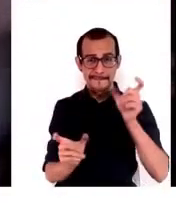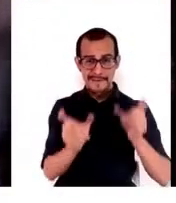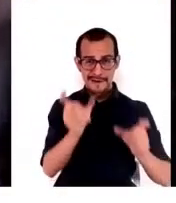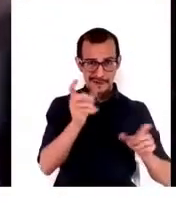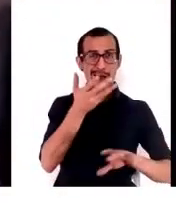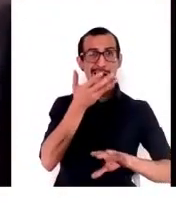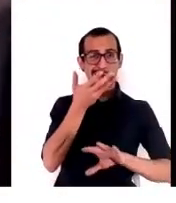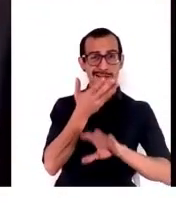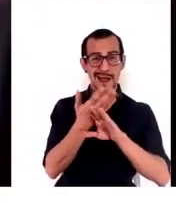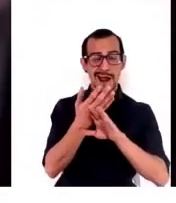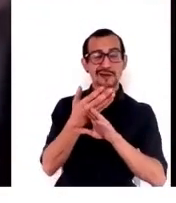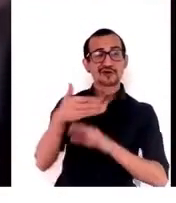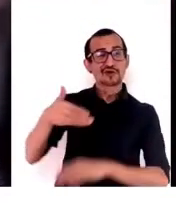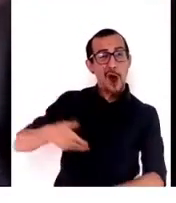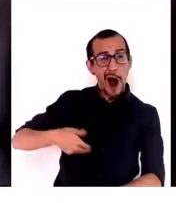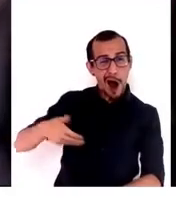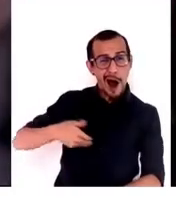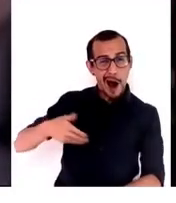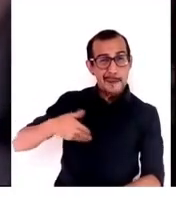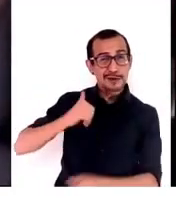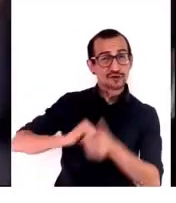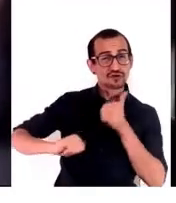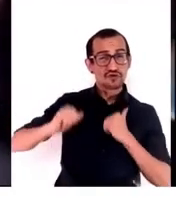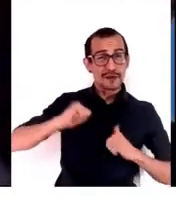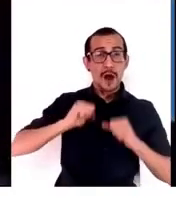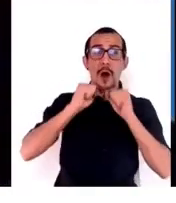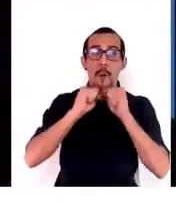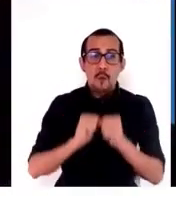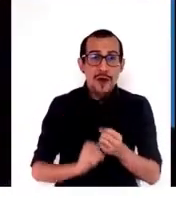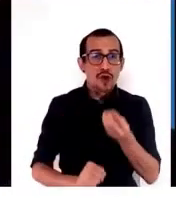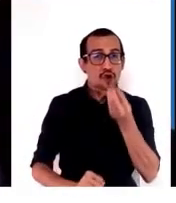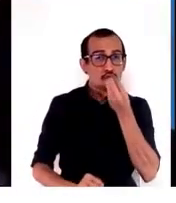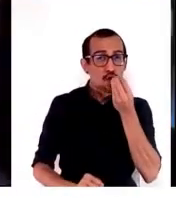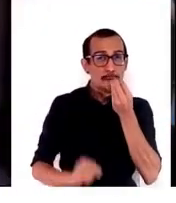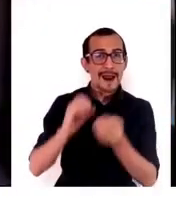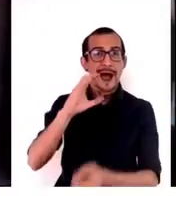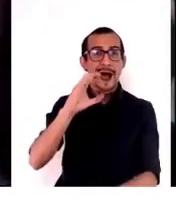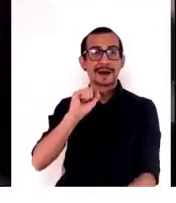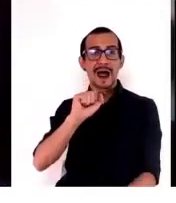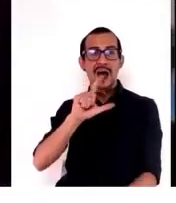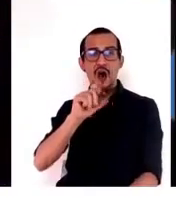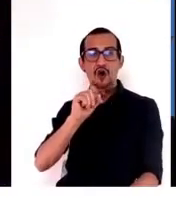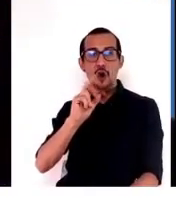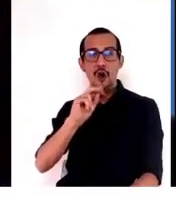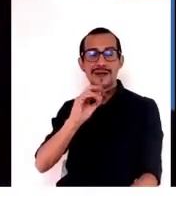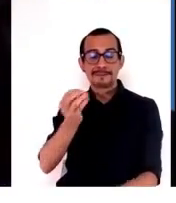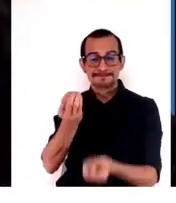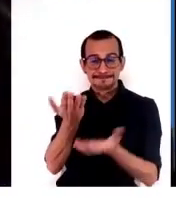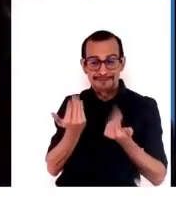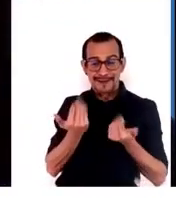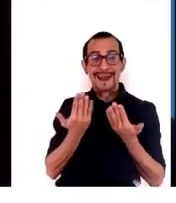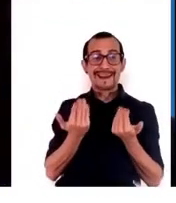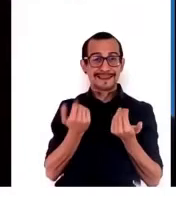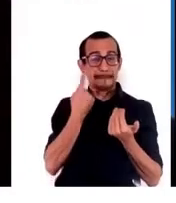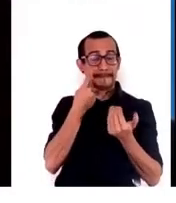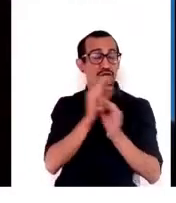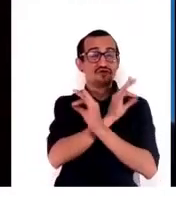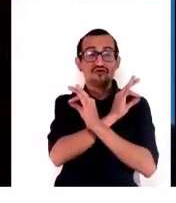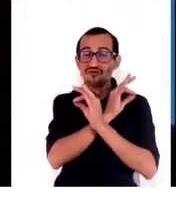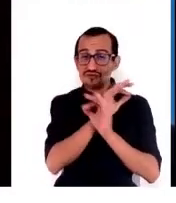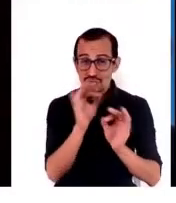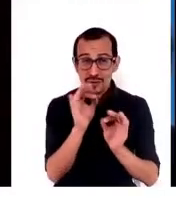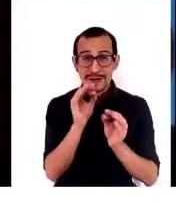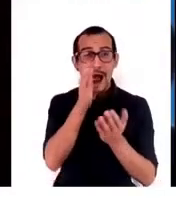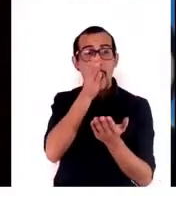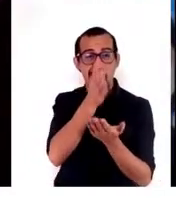bajo la hambre quizás pueden comer las calorías que necesitan, pero nunca van a poder tener